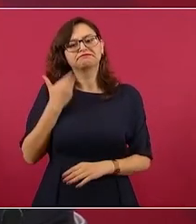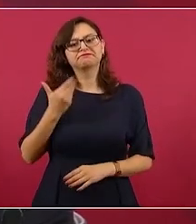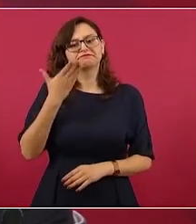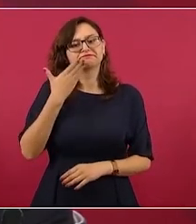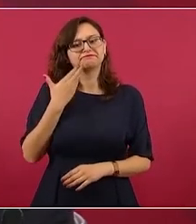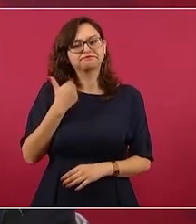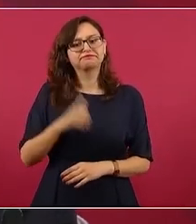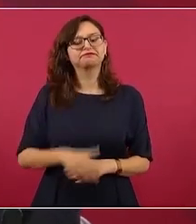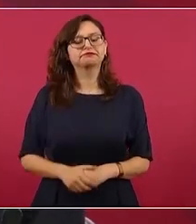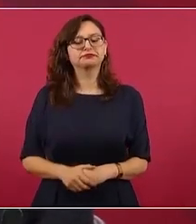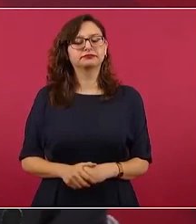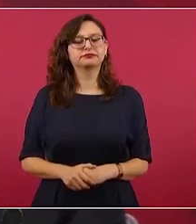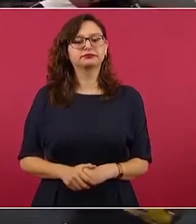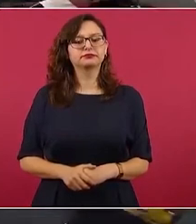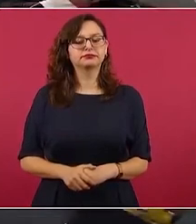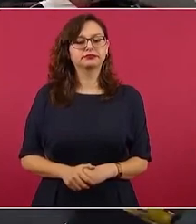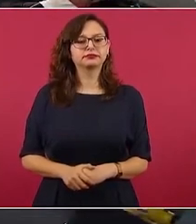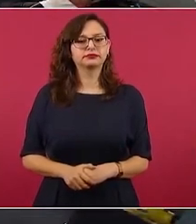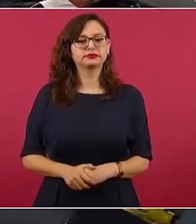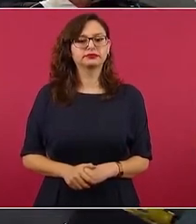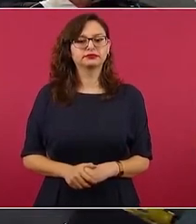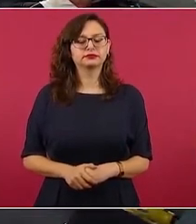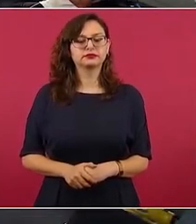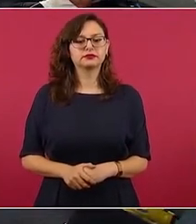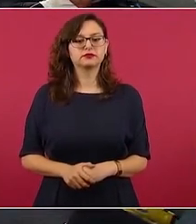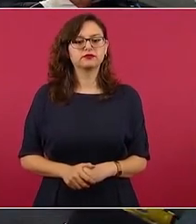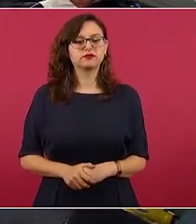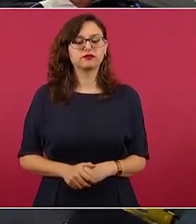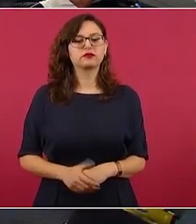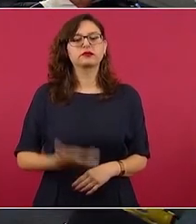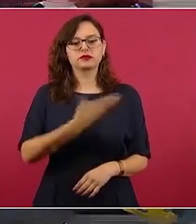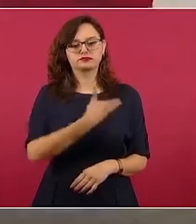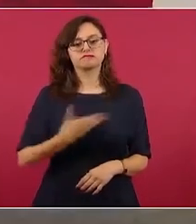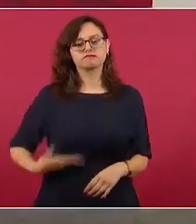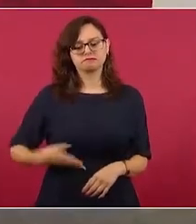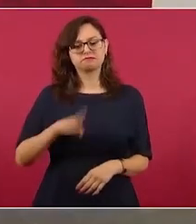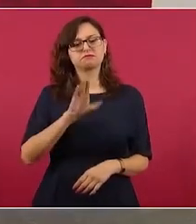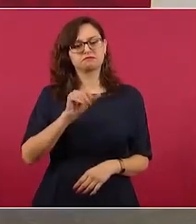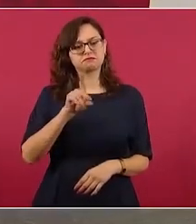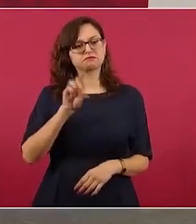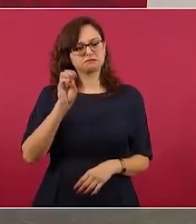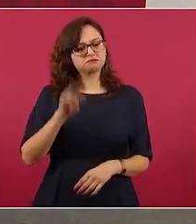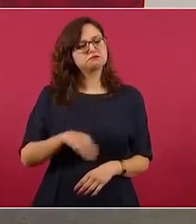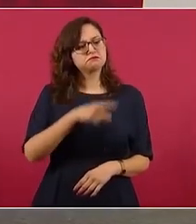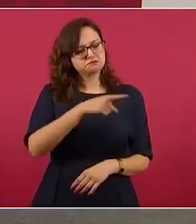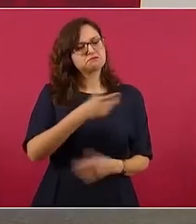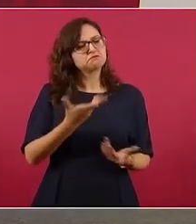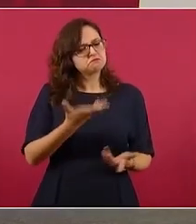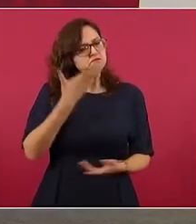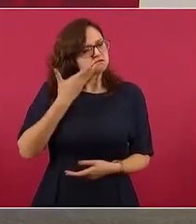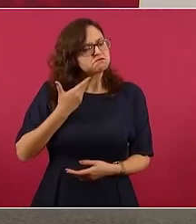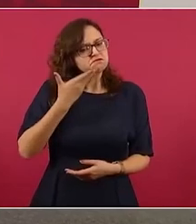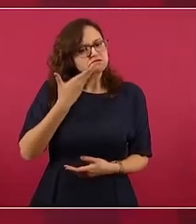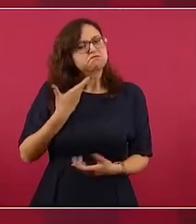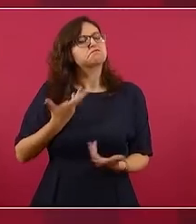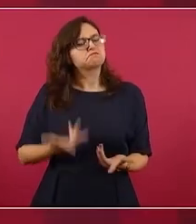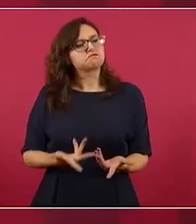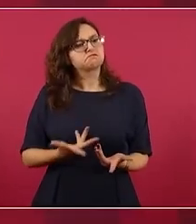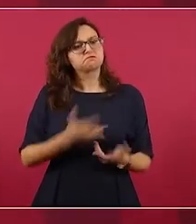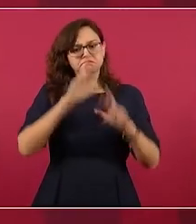yo le tengo este simpatía al presidente del país